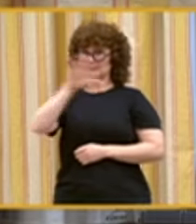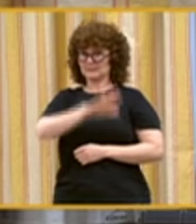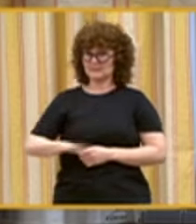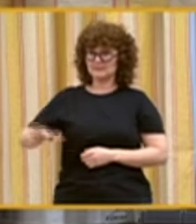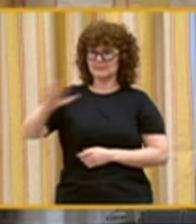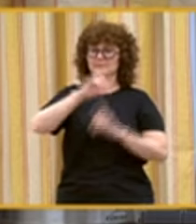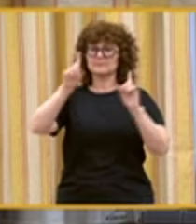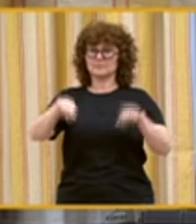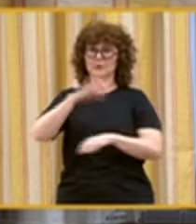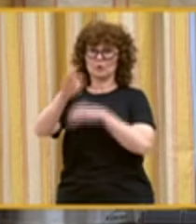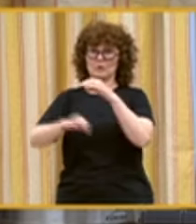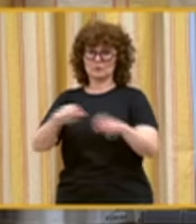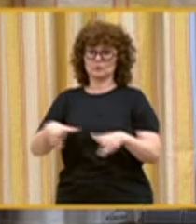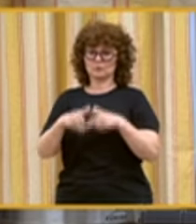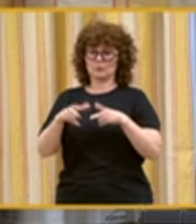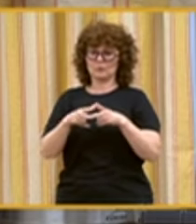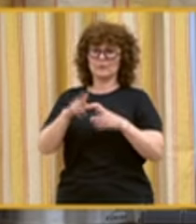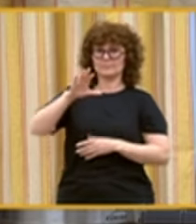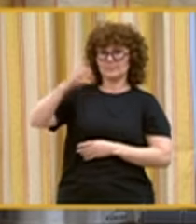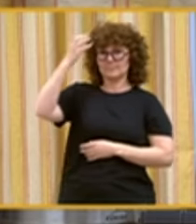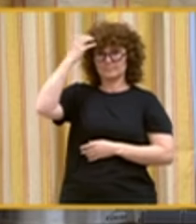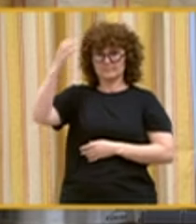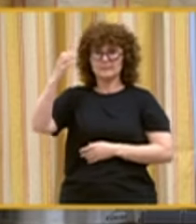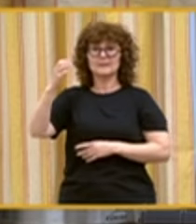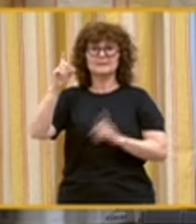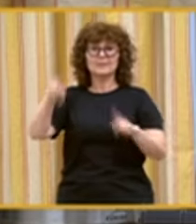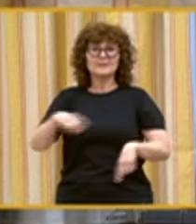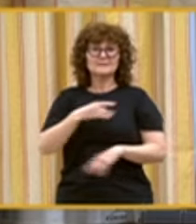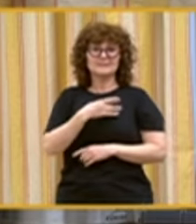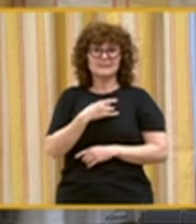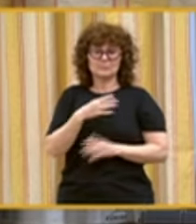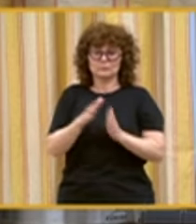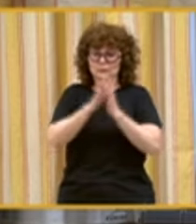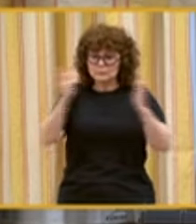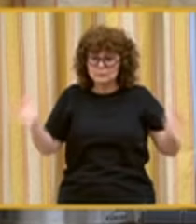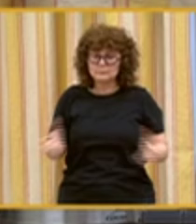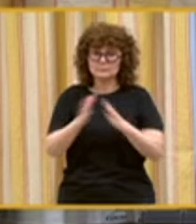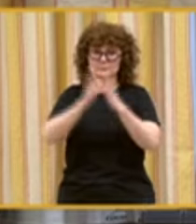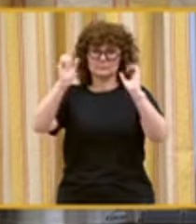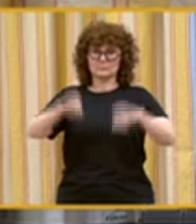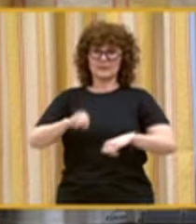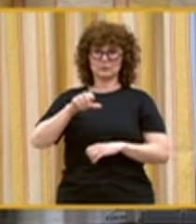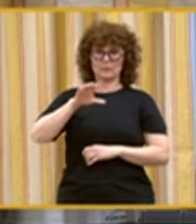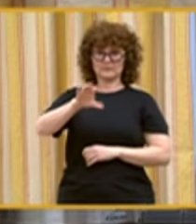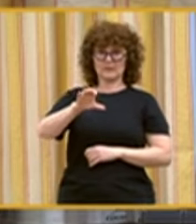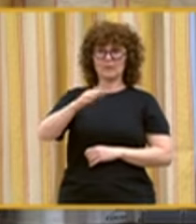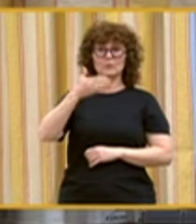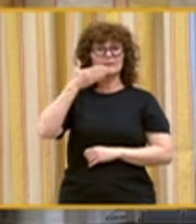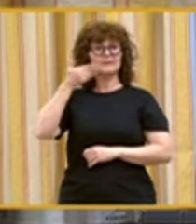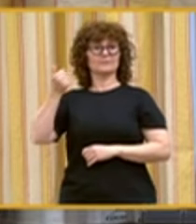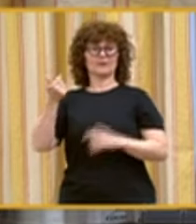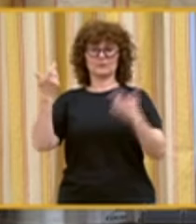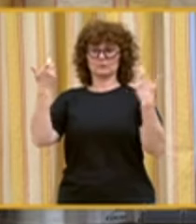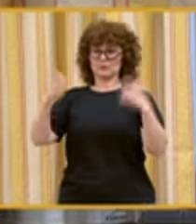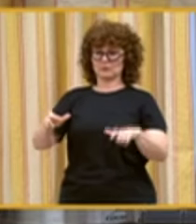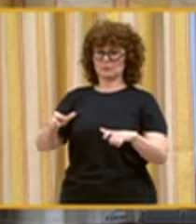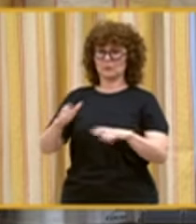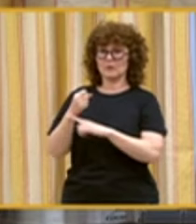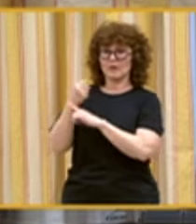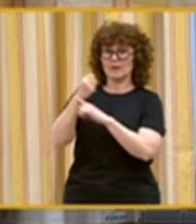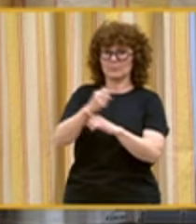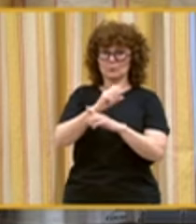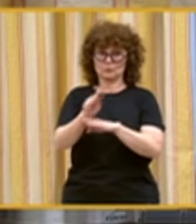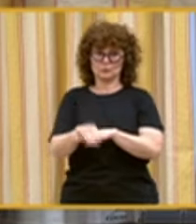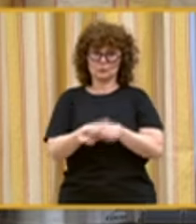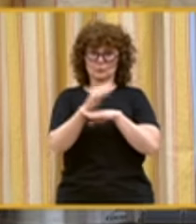organizaciones sociales, entidades patronales y sindicatos a promover un pacto de Estado por la dignificación del sector de los apoyos y